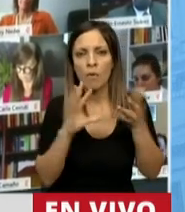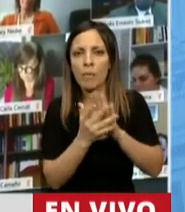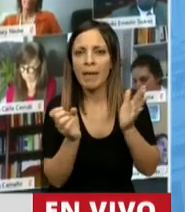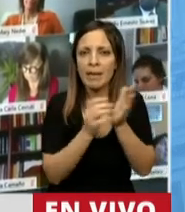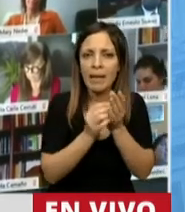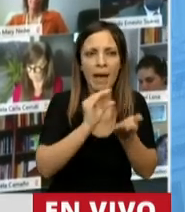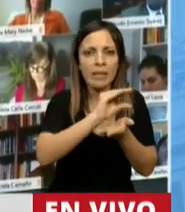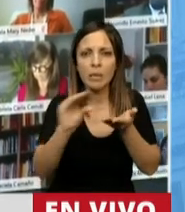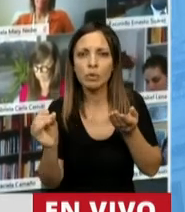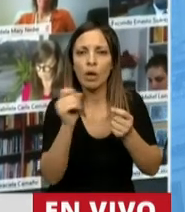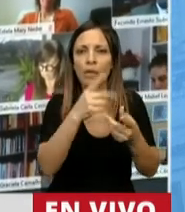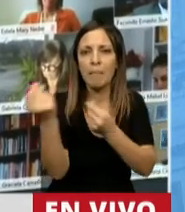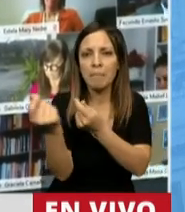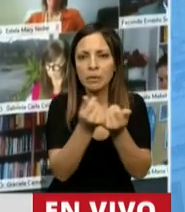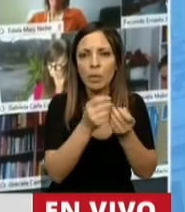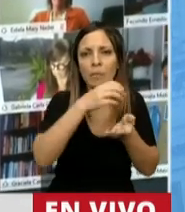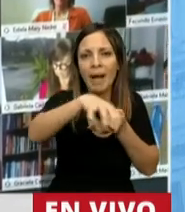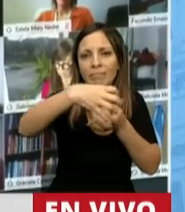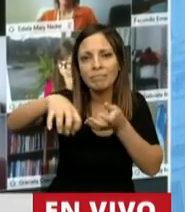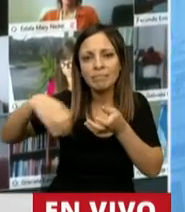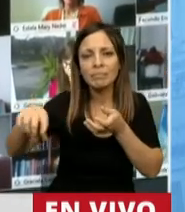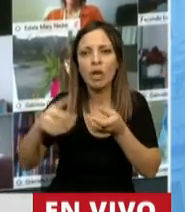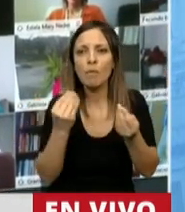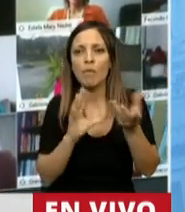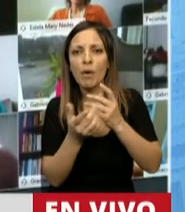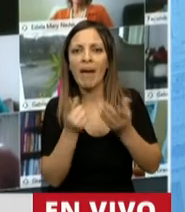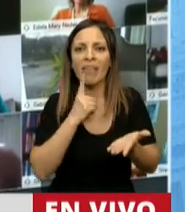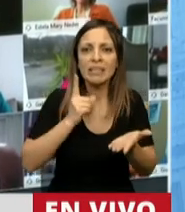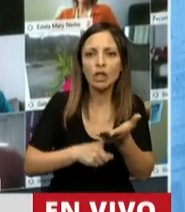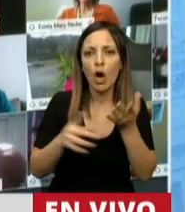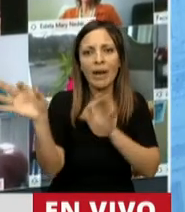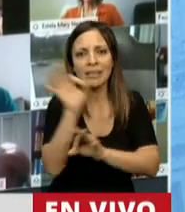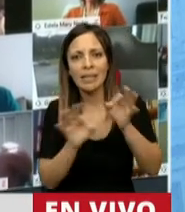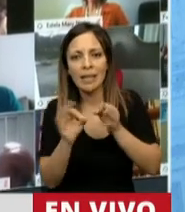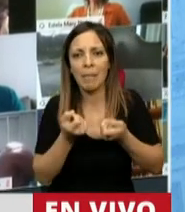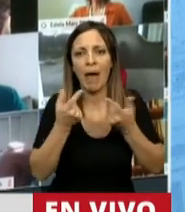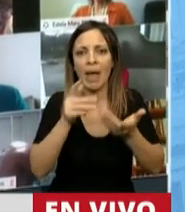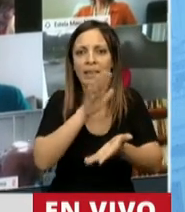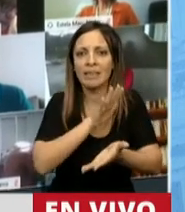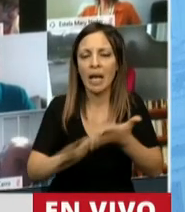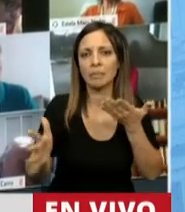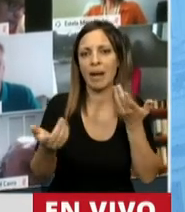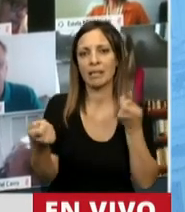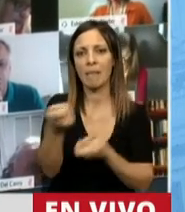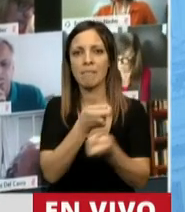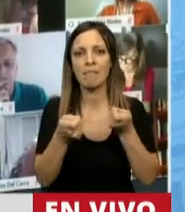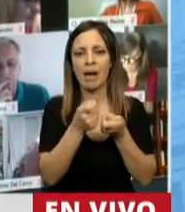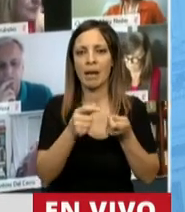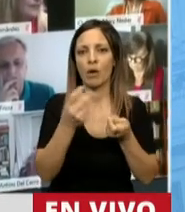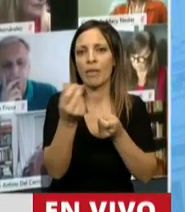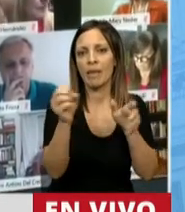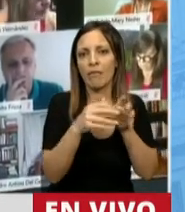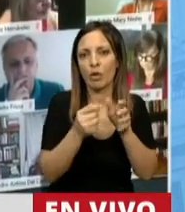posterior distribución presupuestaria. Tiene que ver con los mecanismos que aseguren la transparencia y el control en el uso de los fondos públicos.